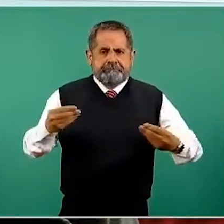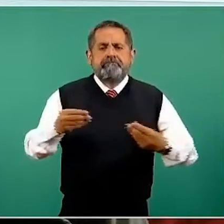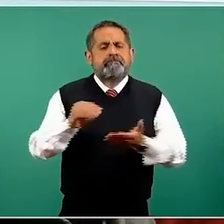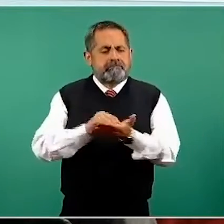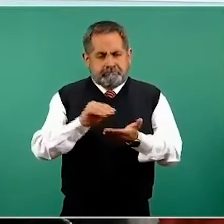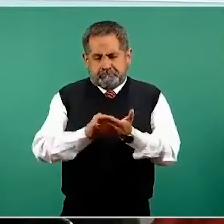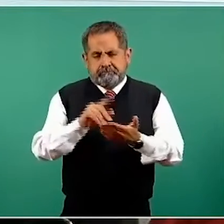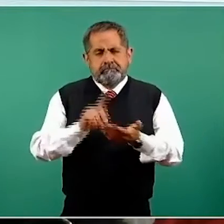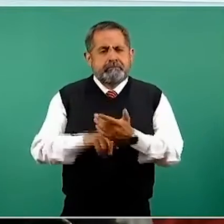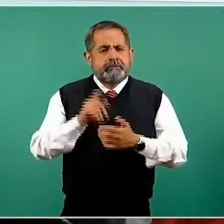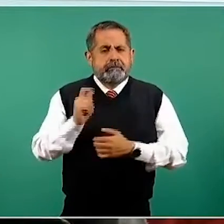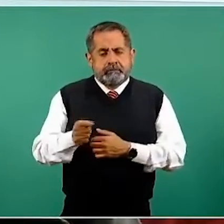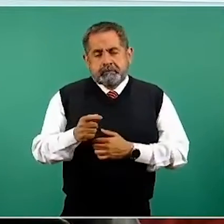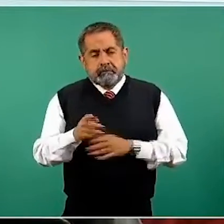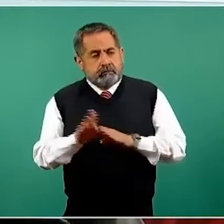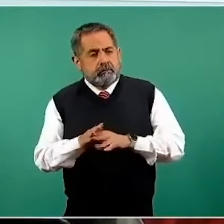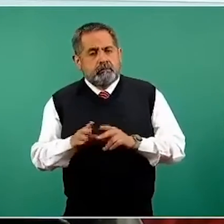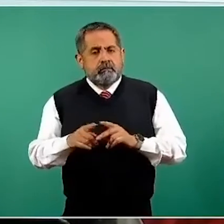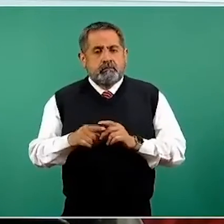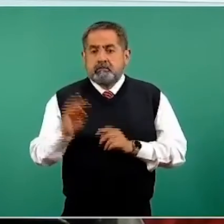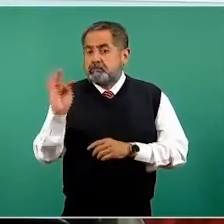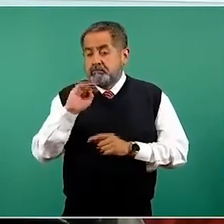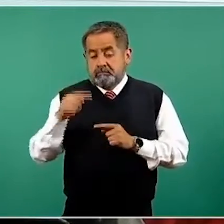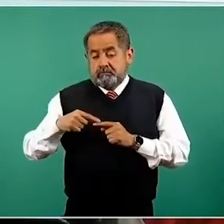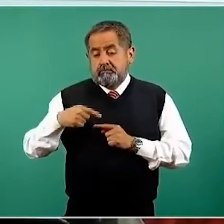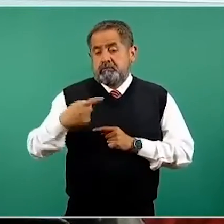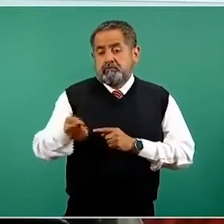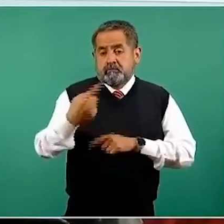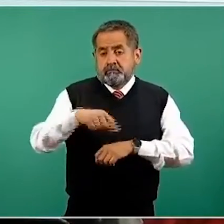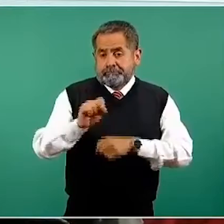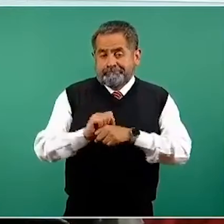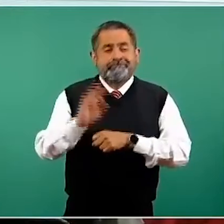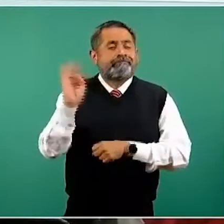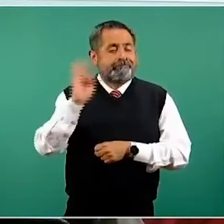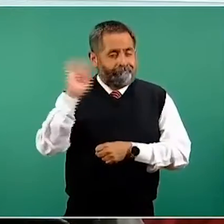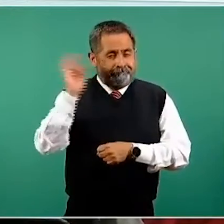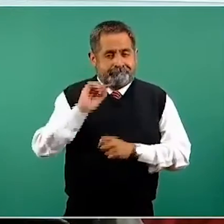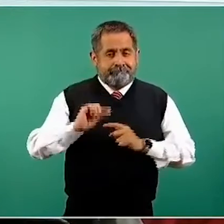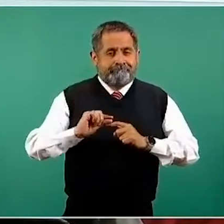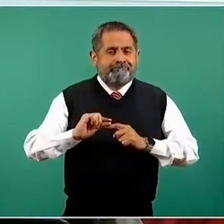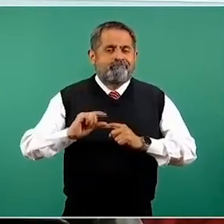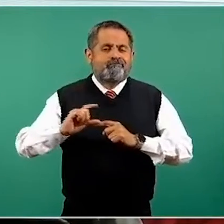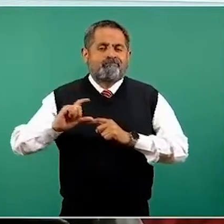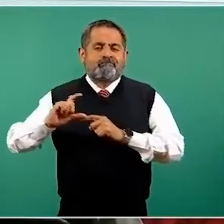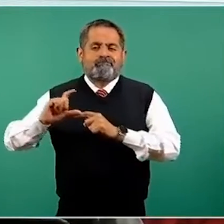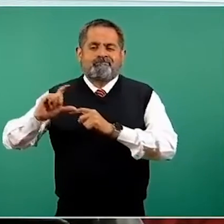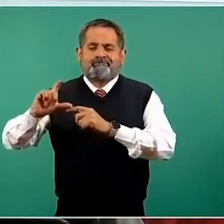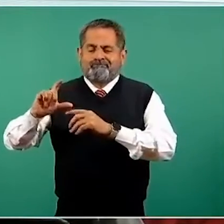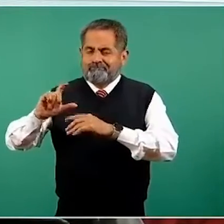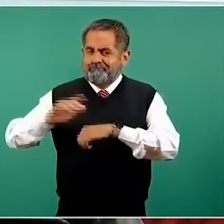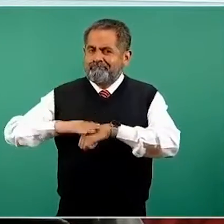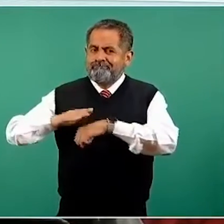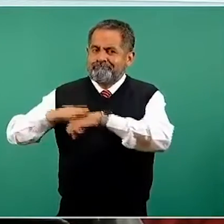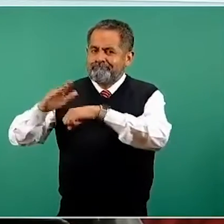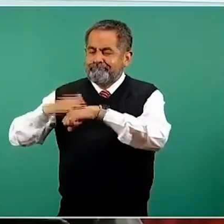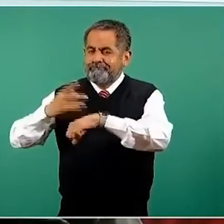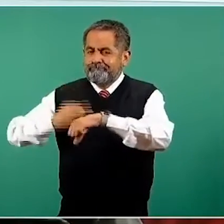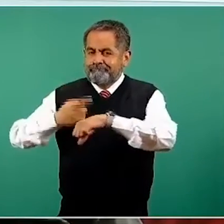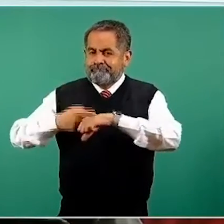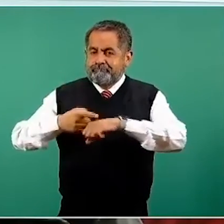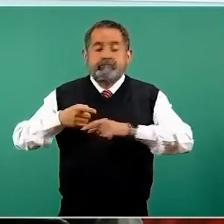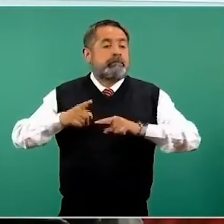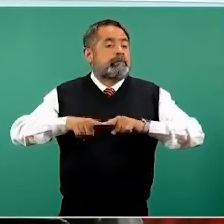transmisión basal que podría en siguientes semanas a lo mejor incrementarse, pero que va a depender siempre de